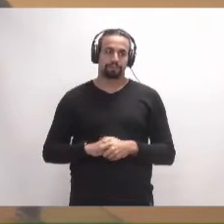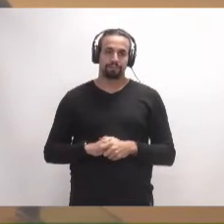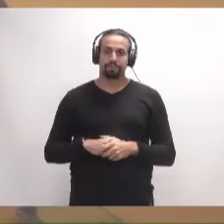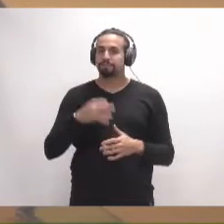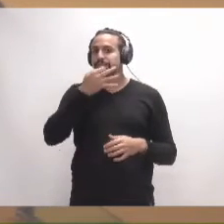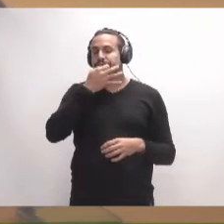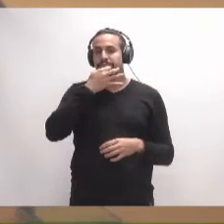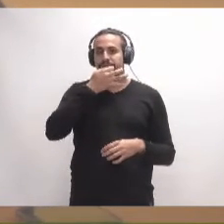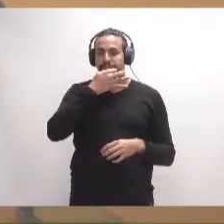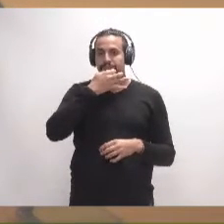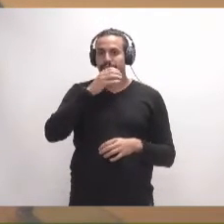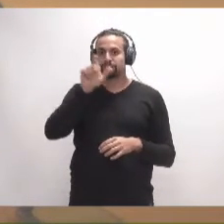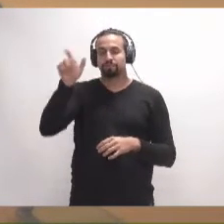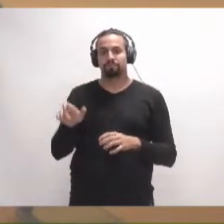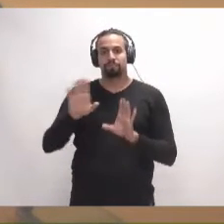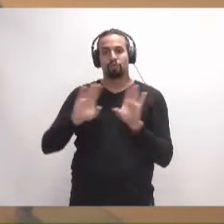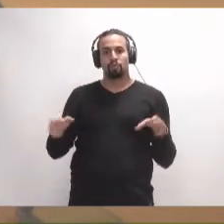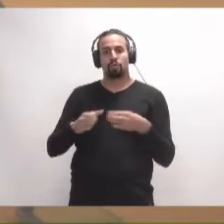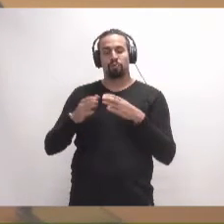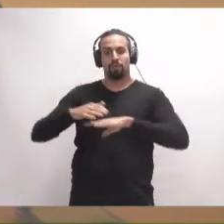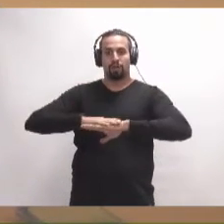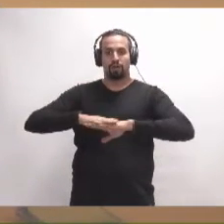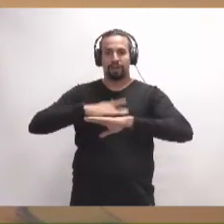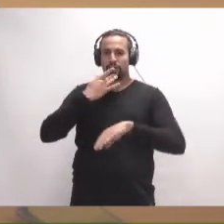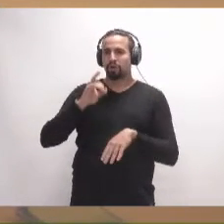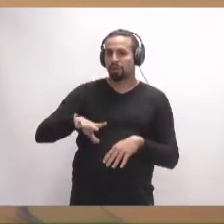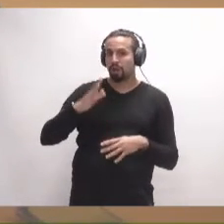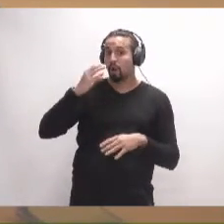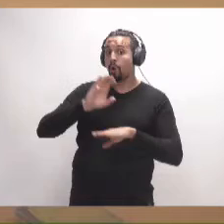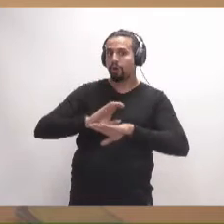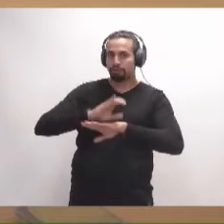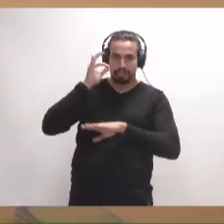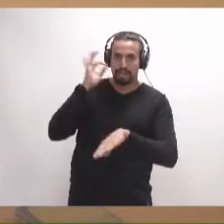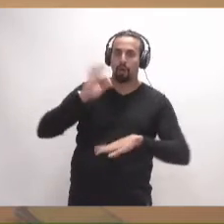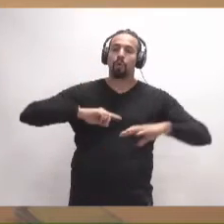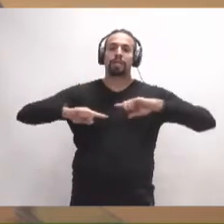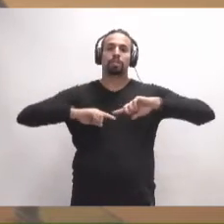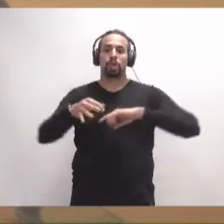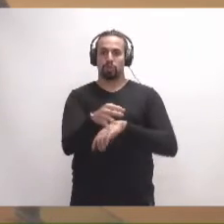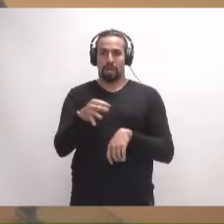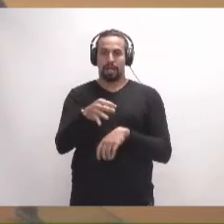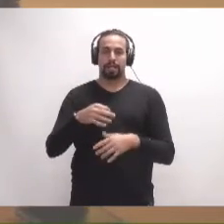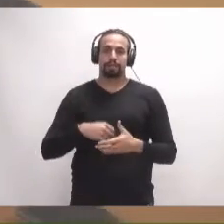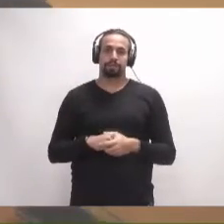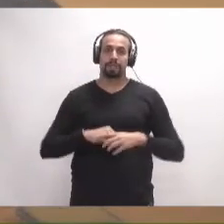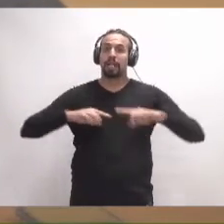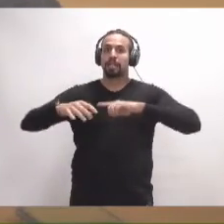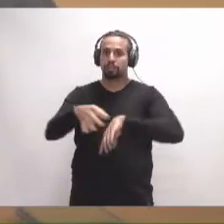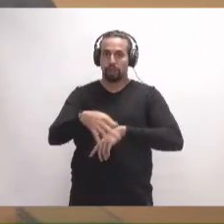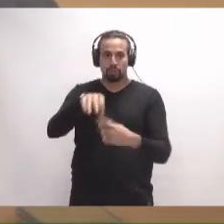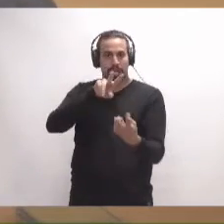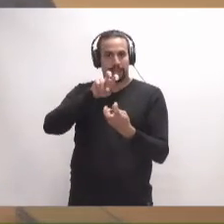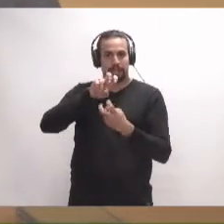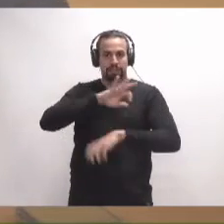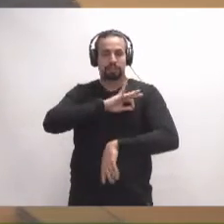tiene la palabra por el Grupo de Gobierno, entiendo que, o bien la consejera o el director insular, director insular de Hacienda,